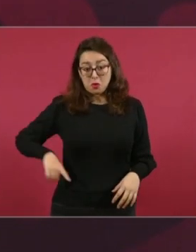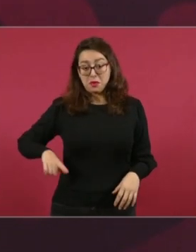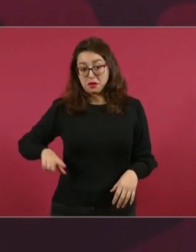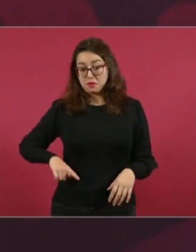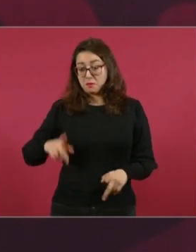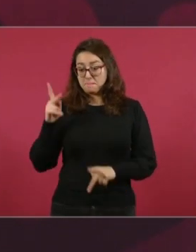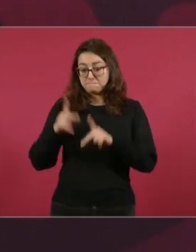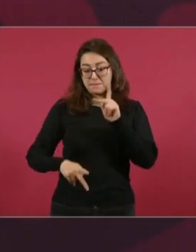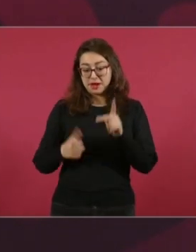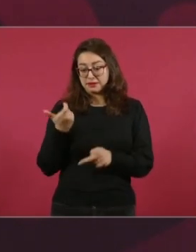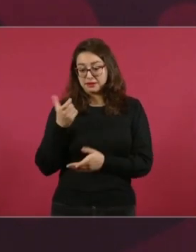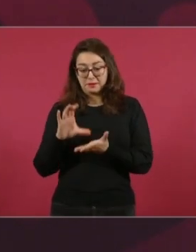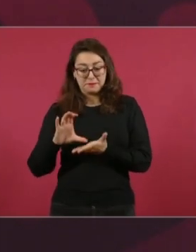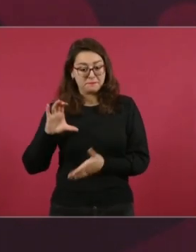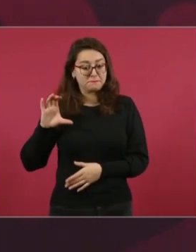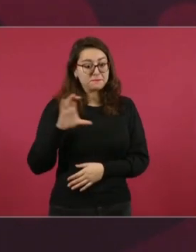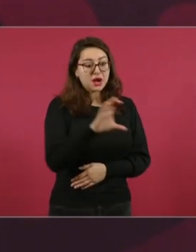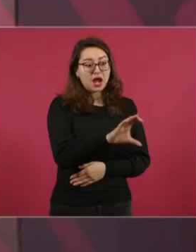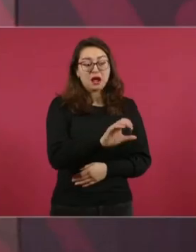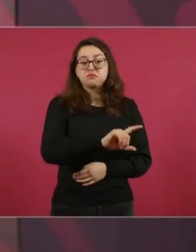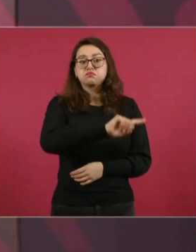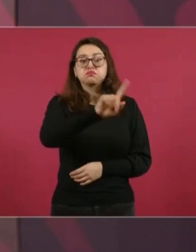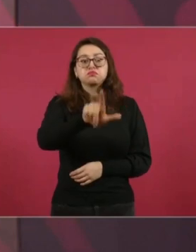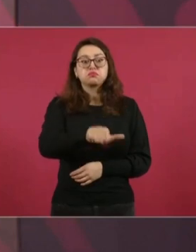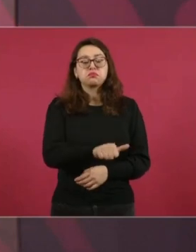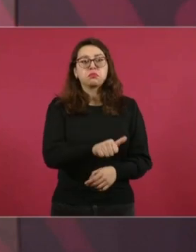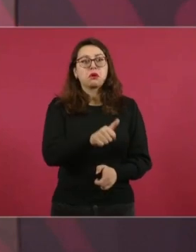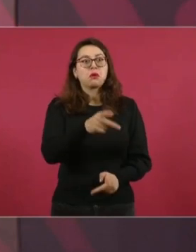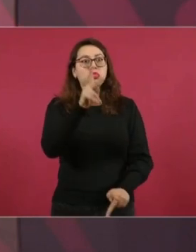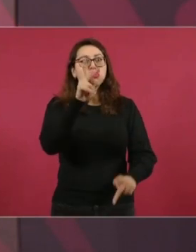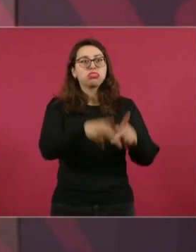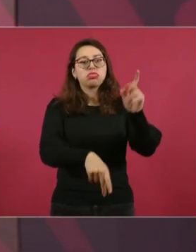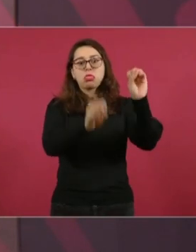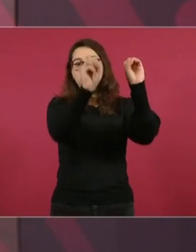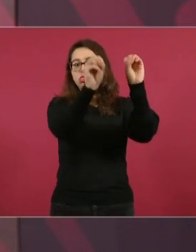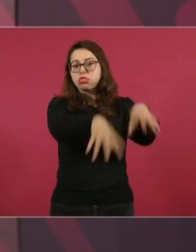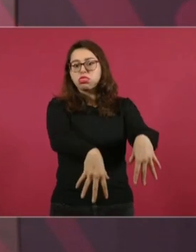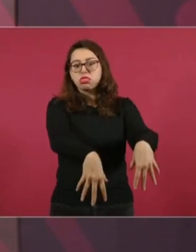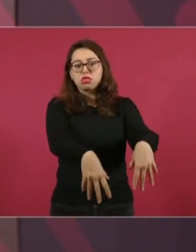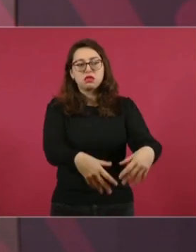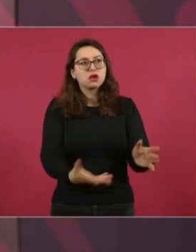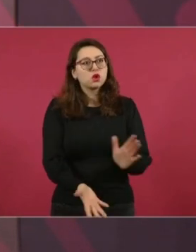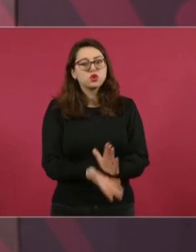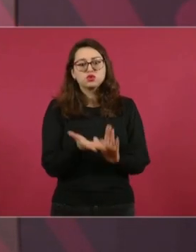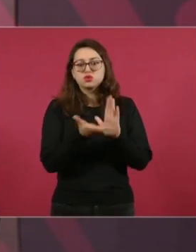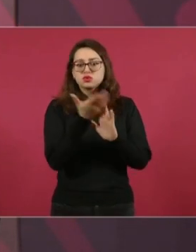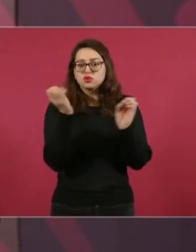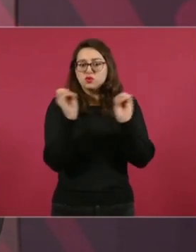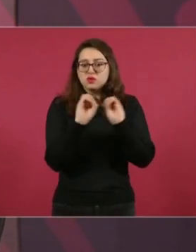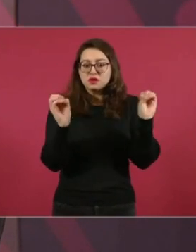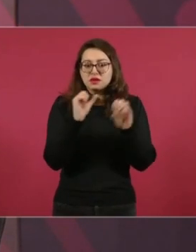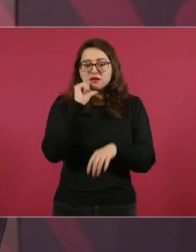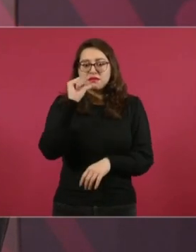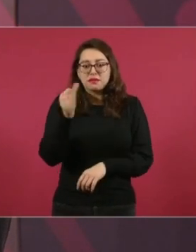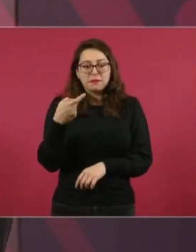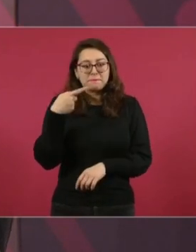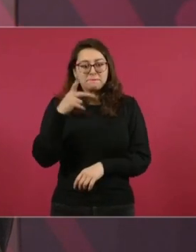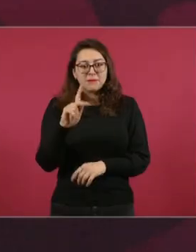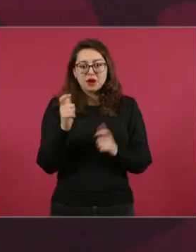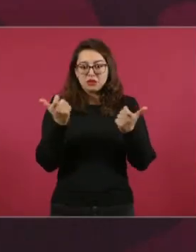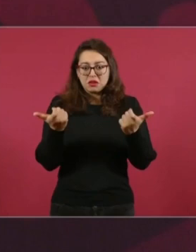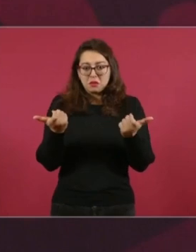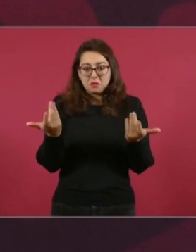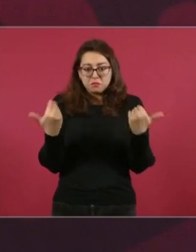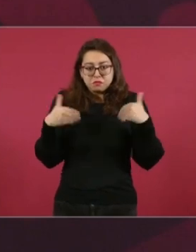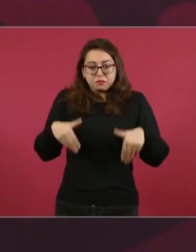y no hacían las obras, siempre pedían